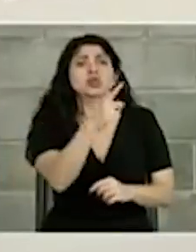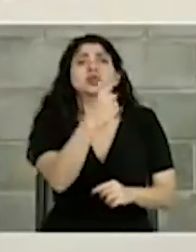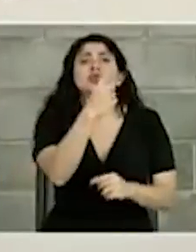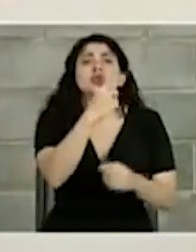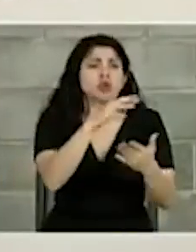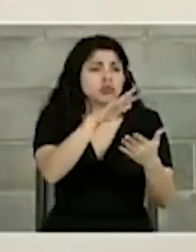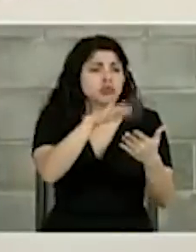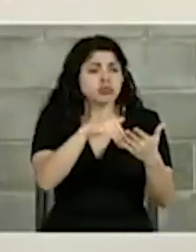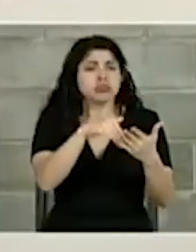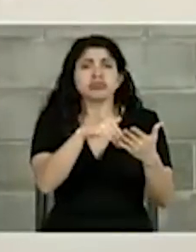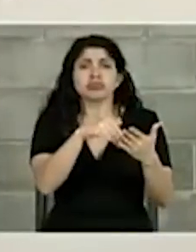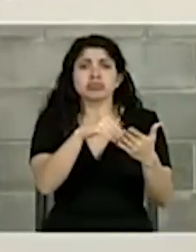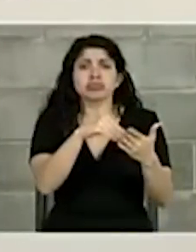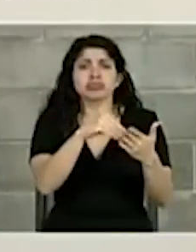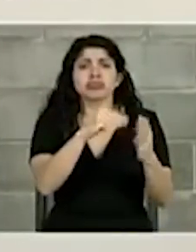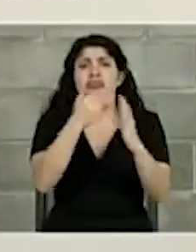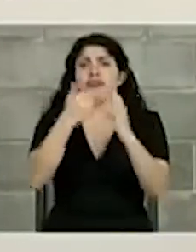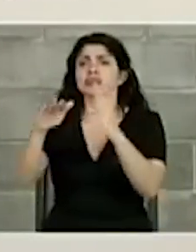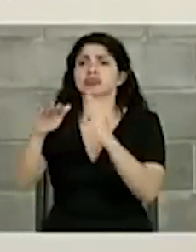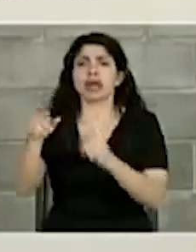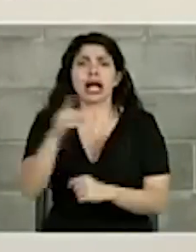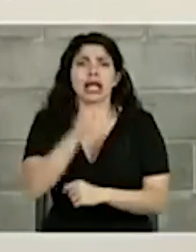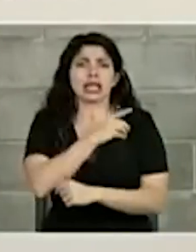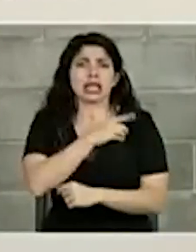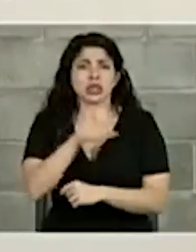solo una nota al directorio